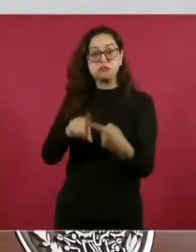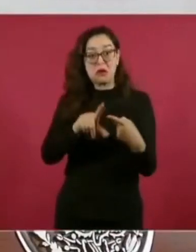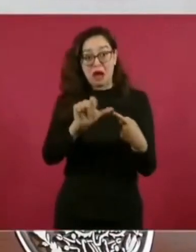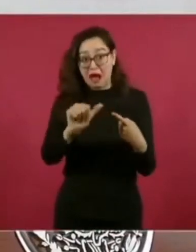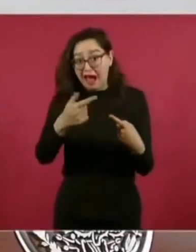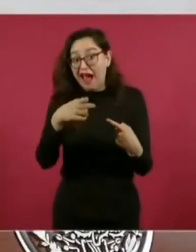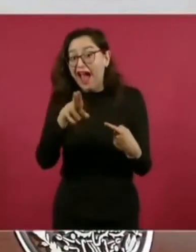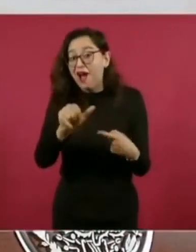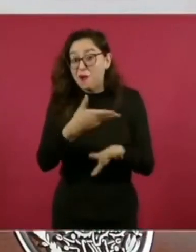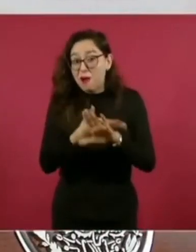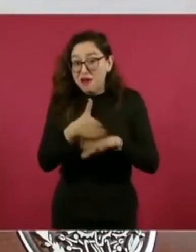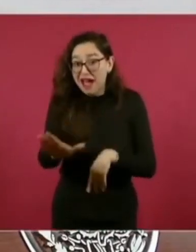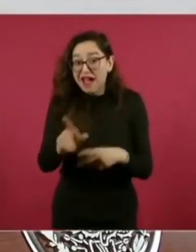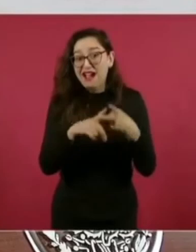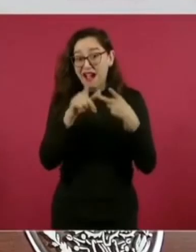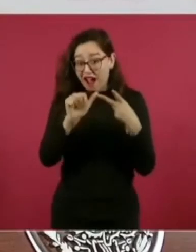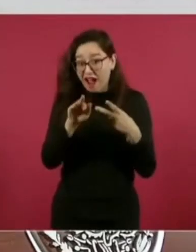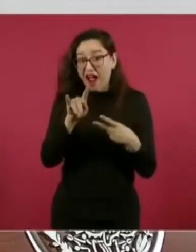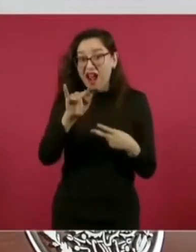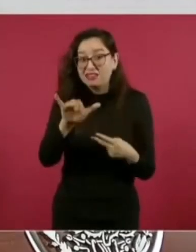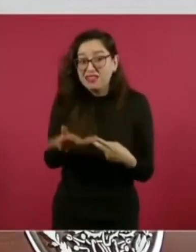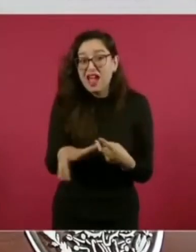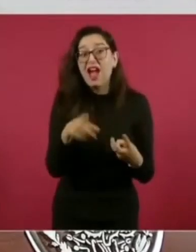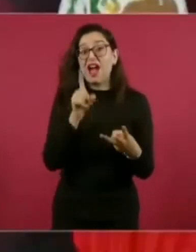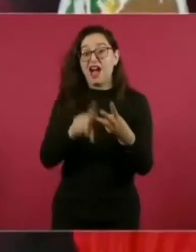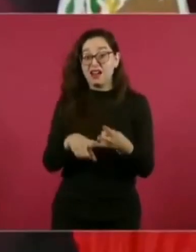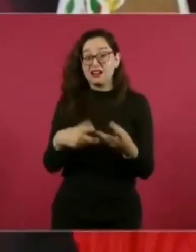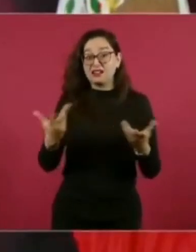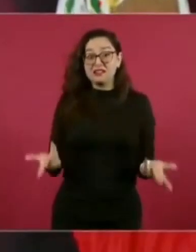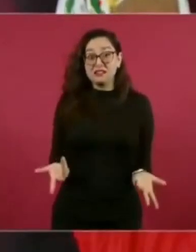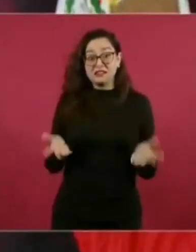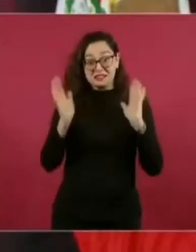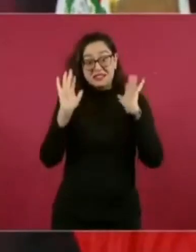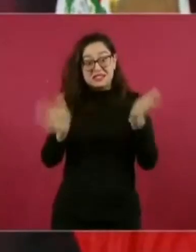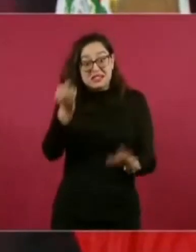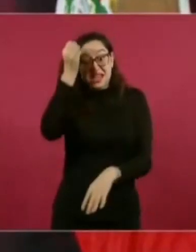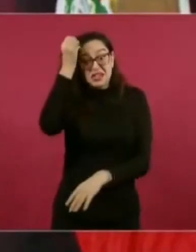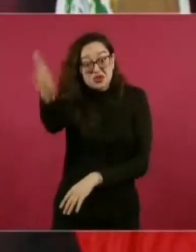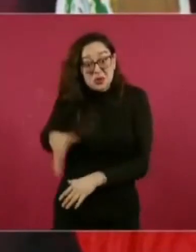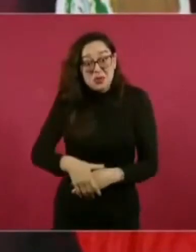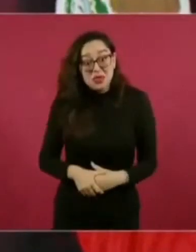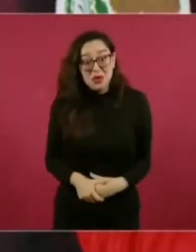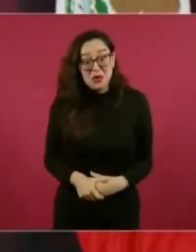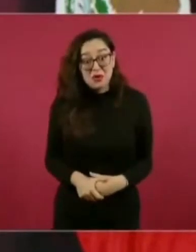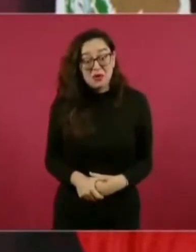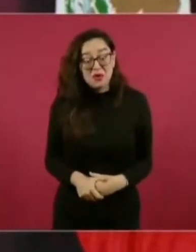organizaciones no gubernamentales,